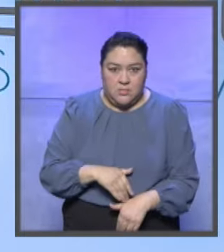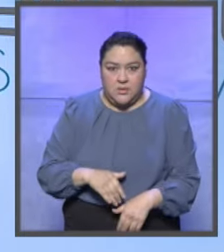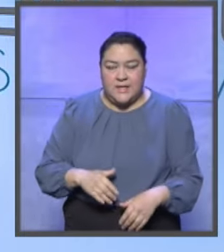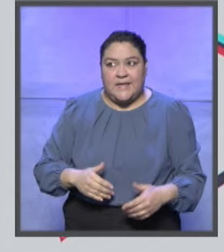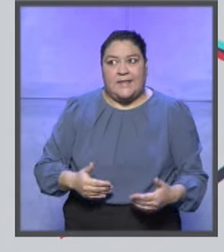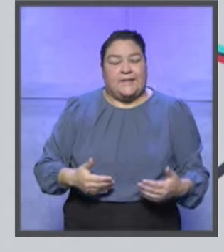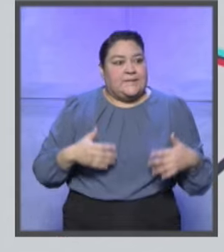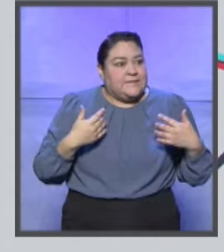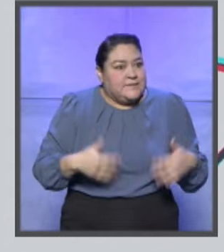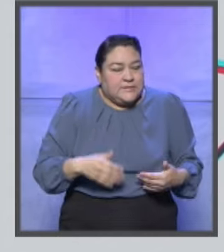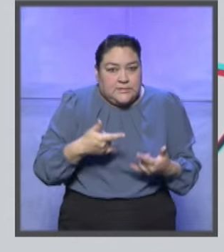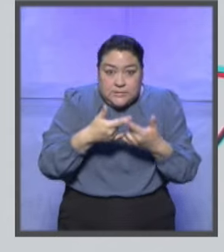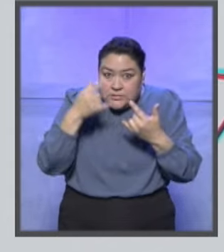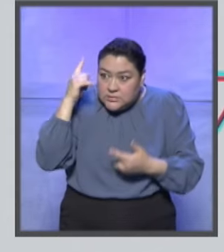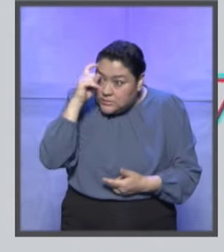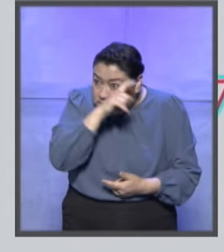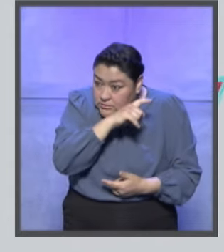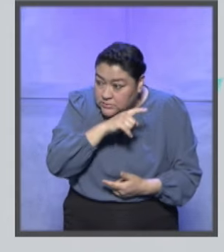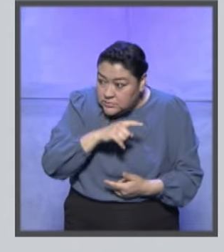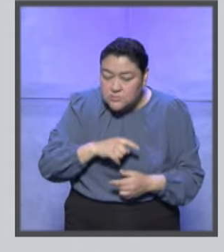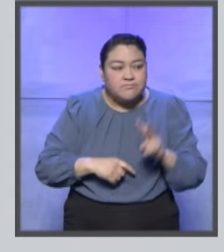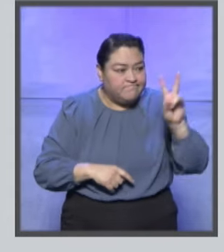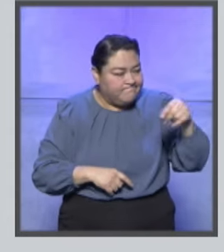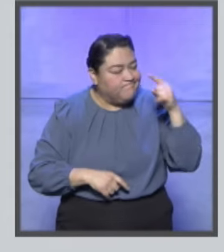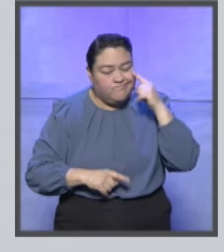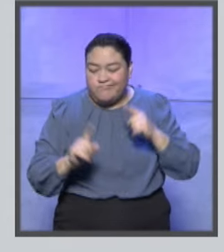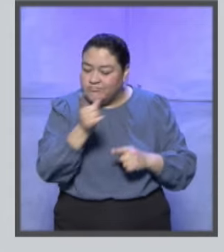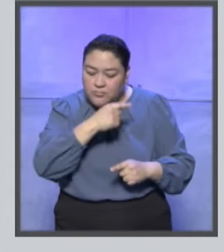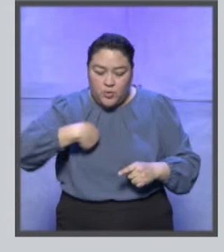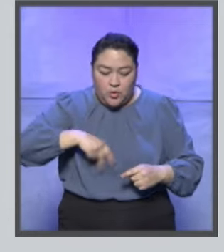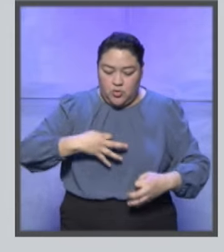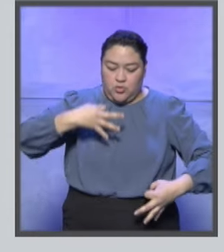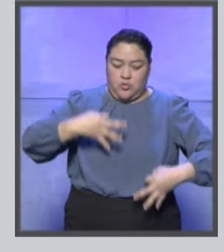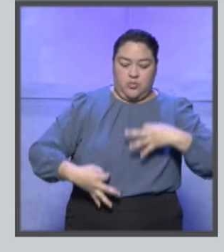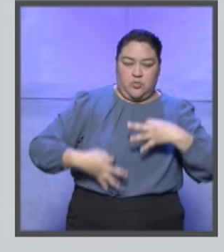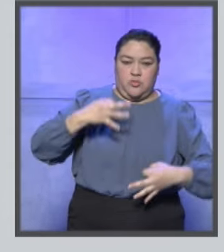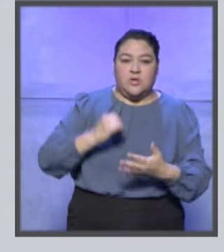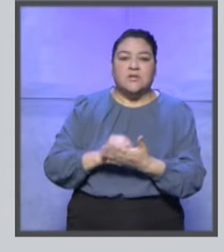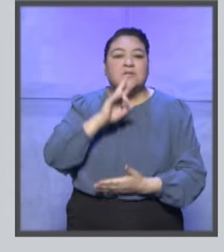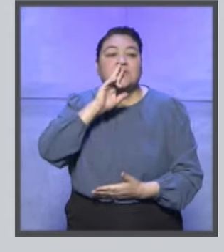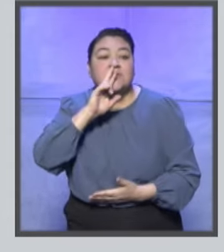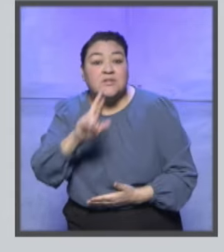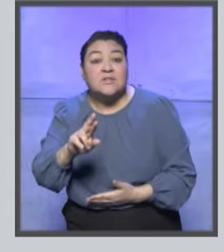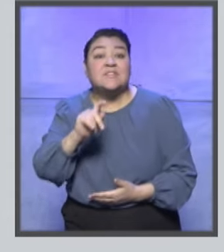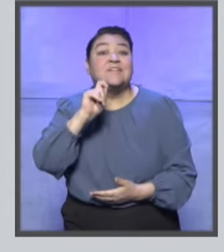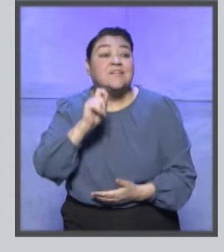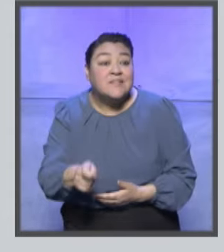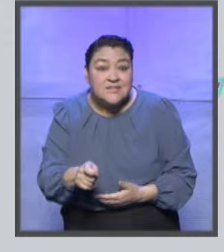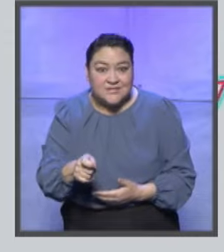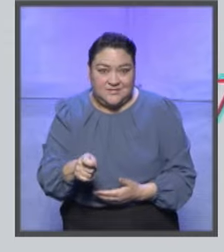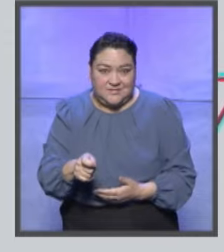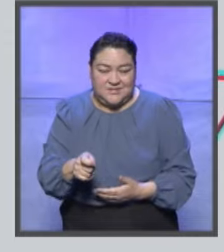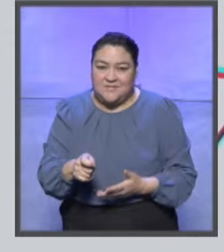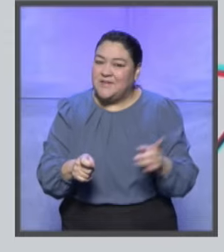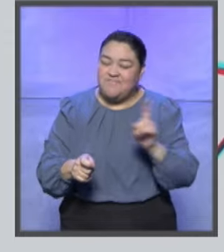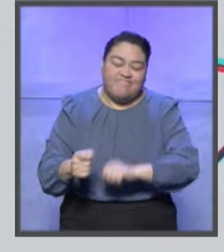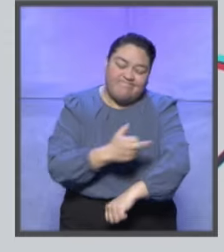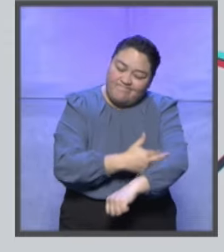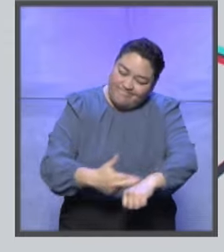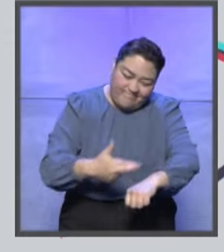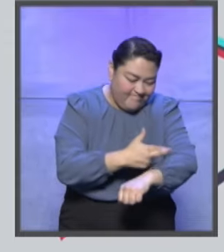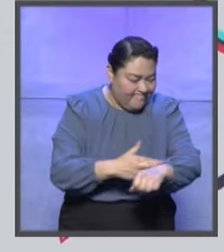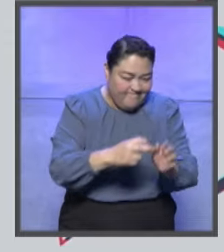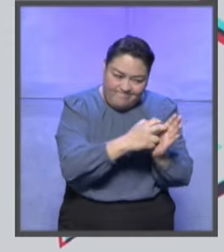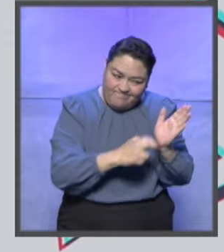personas, ¿no? Qué complicado caso. complicado. Entonces, nosotros emitimos una sentencia en la que consideramos que se debería de hacer no nada más un ajuste